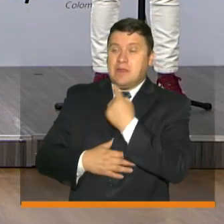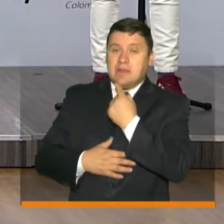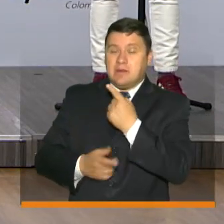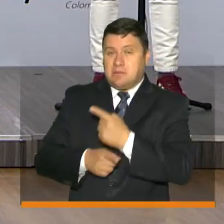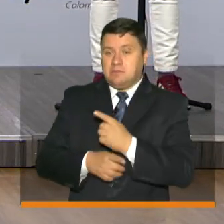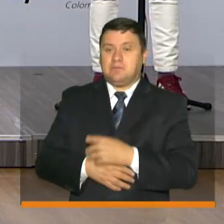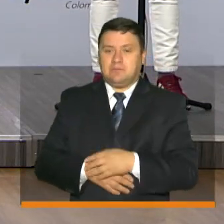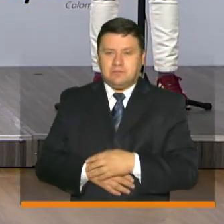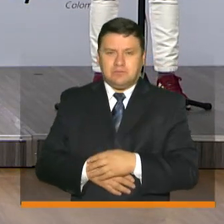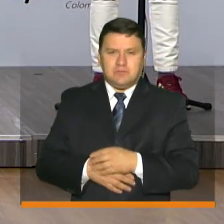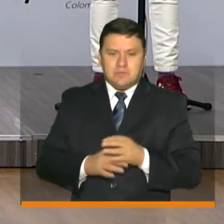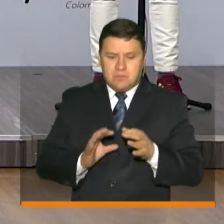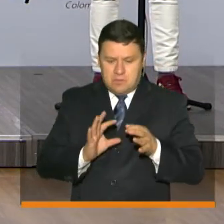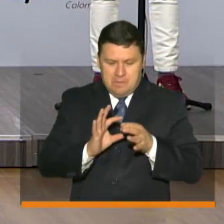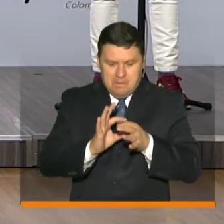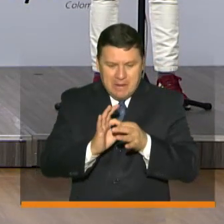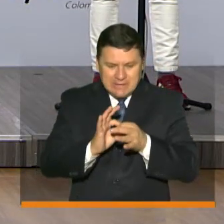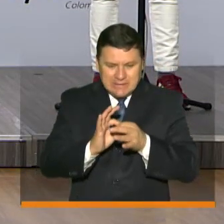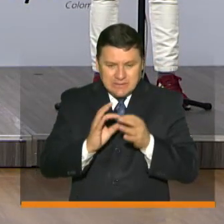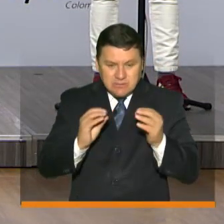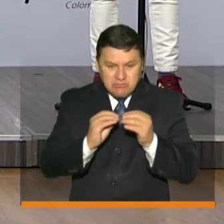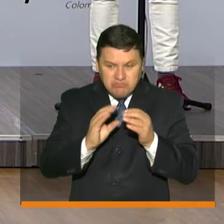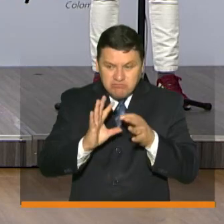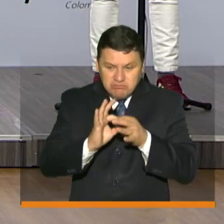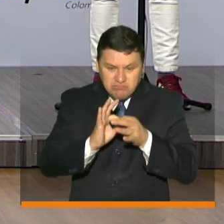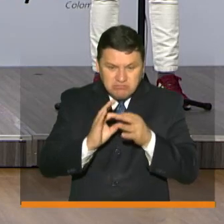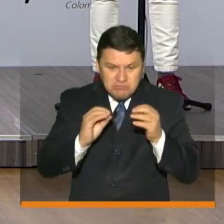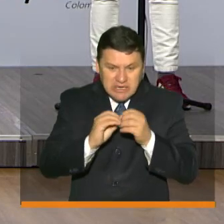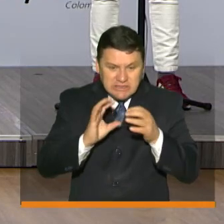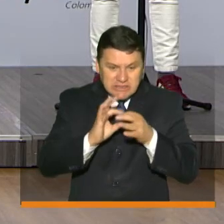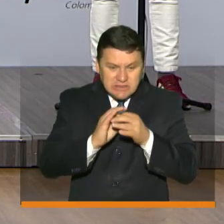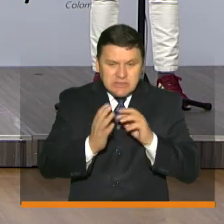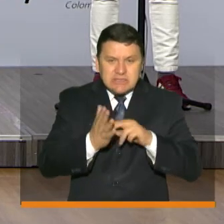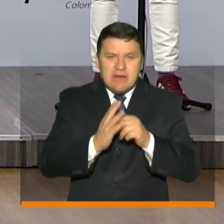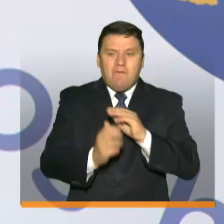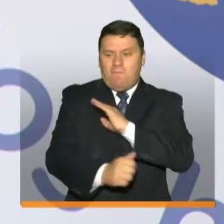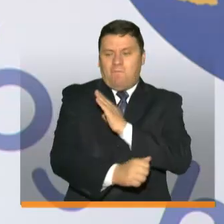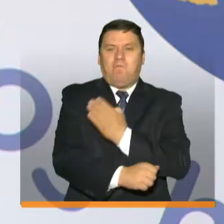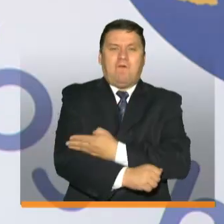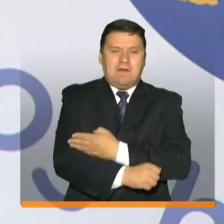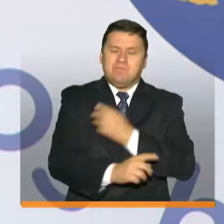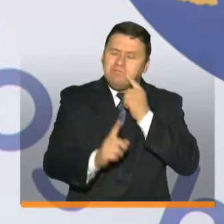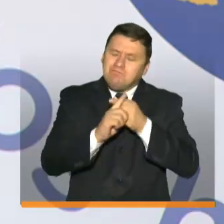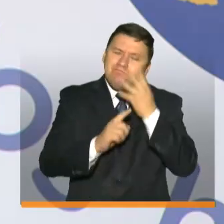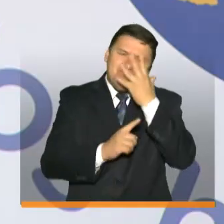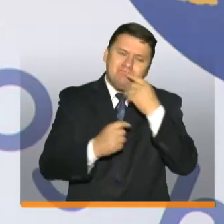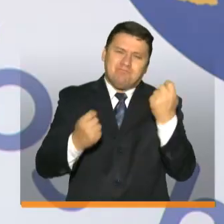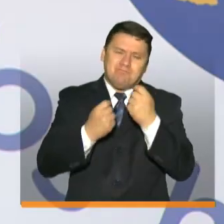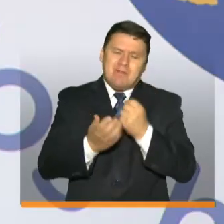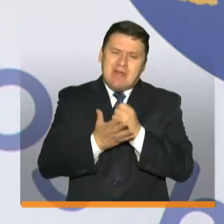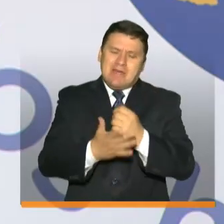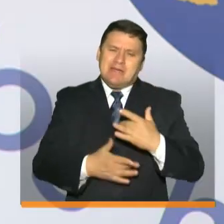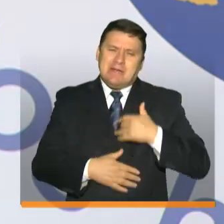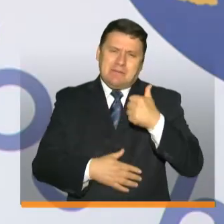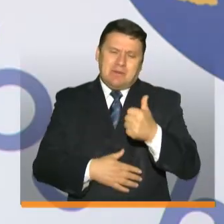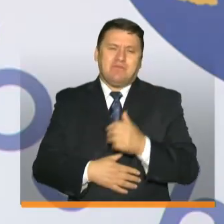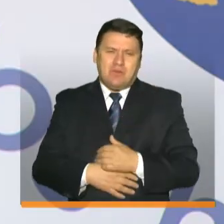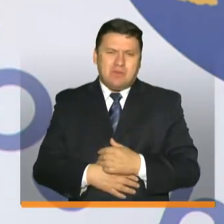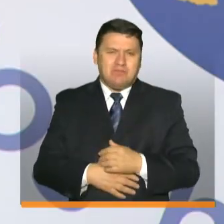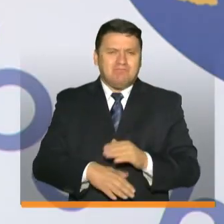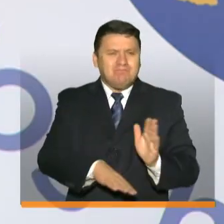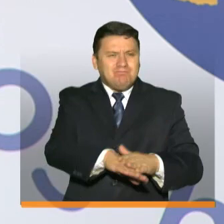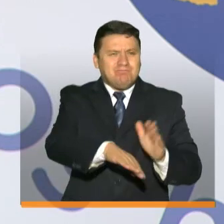dices unidos somos más fuertes y es parte de lo que hemos venido trabajando en esta linda campaña ayudarnos a hacer bien y es